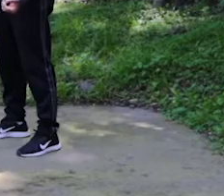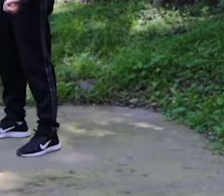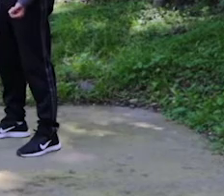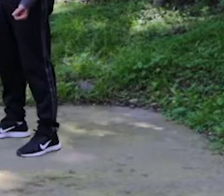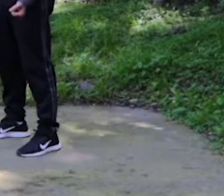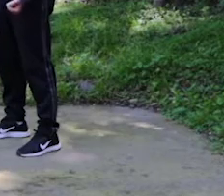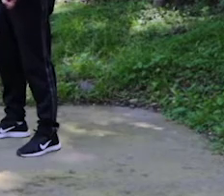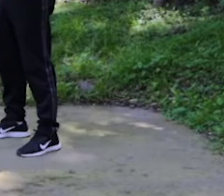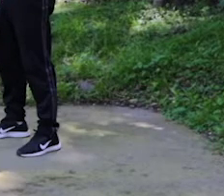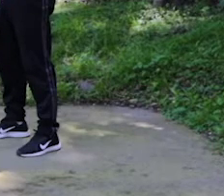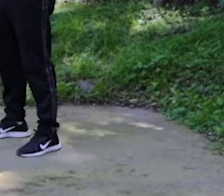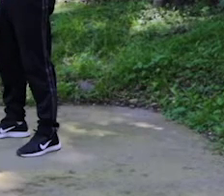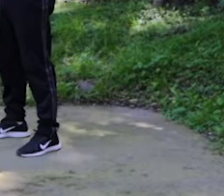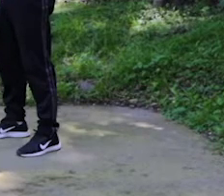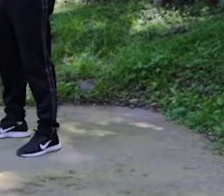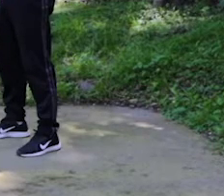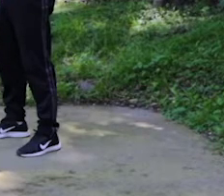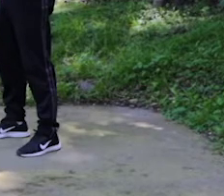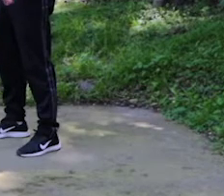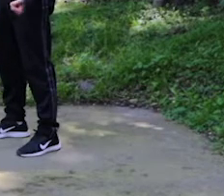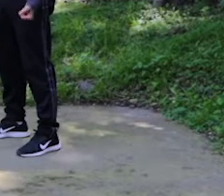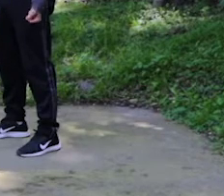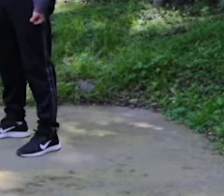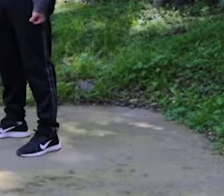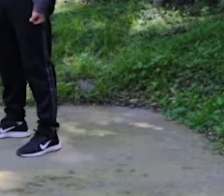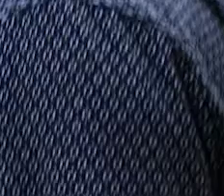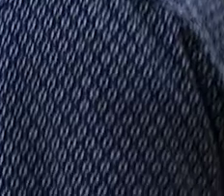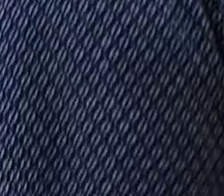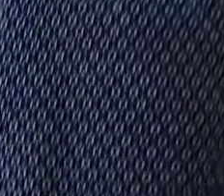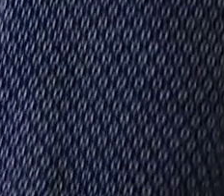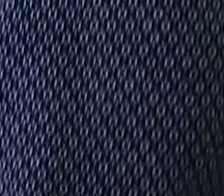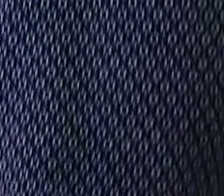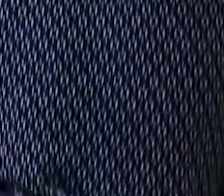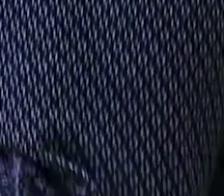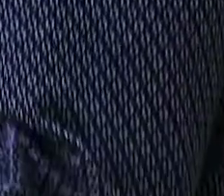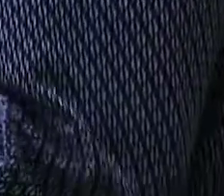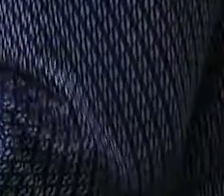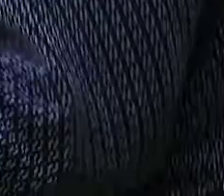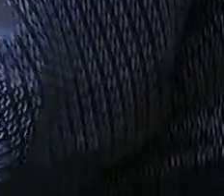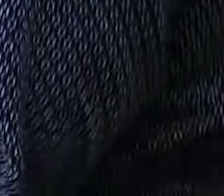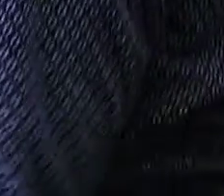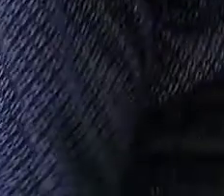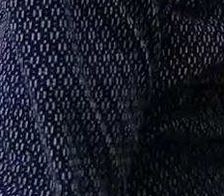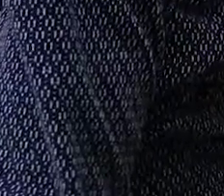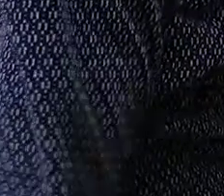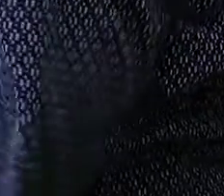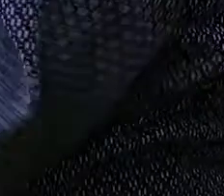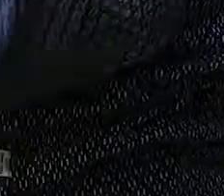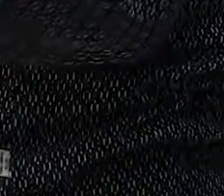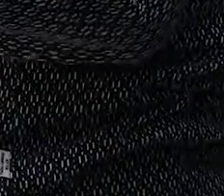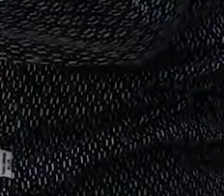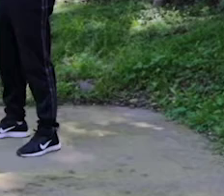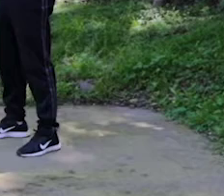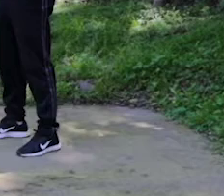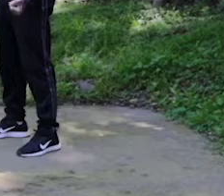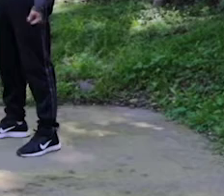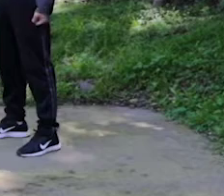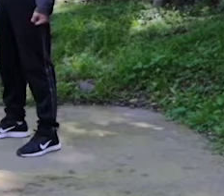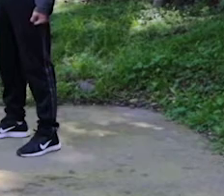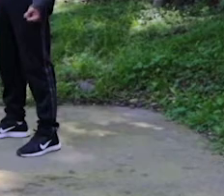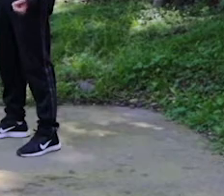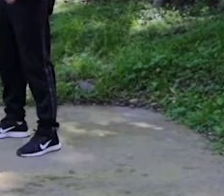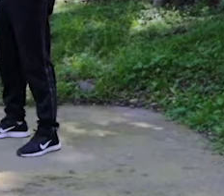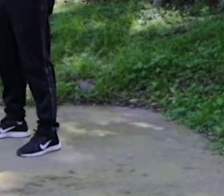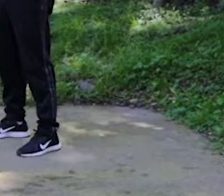nuestro cuerpo y vamos a hacer la flexión a 90 grados. Bajamos, flexionamos, exacto, muy bien, Jair, así,